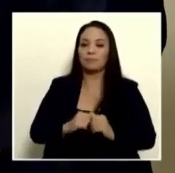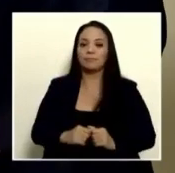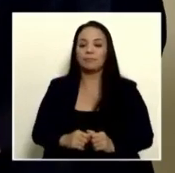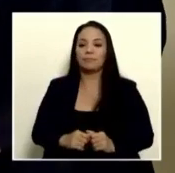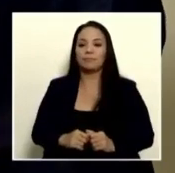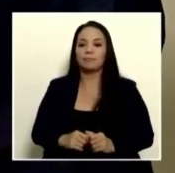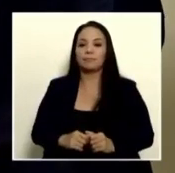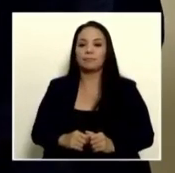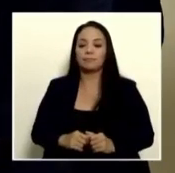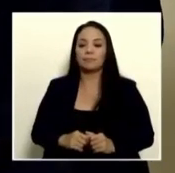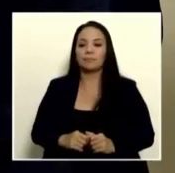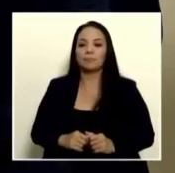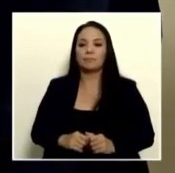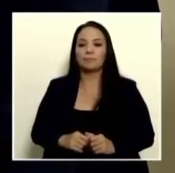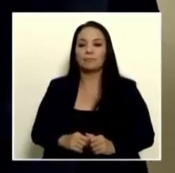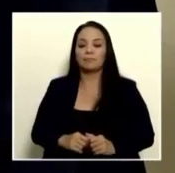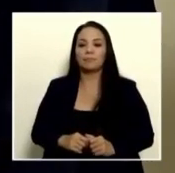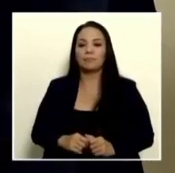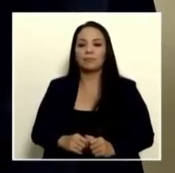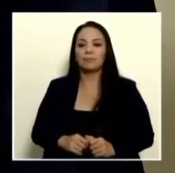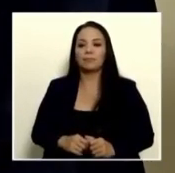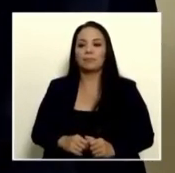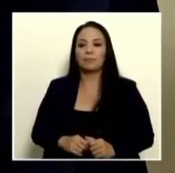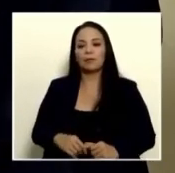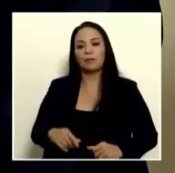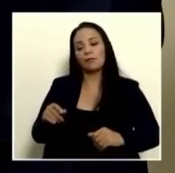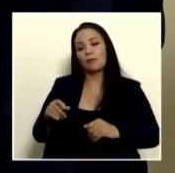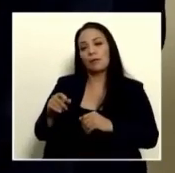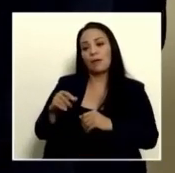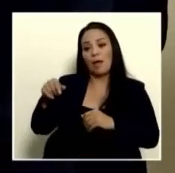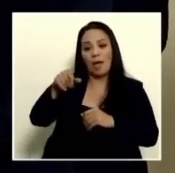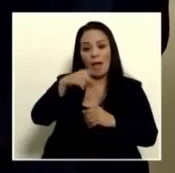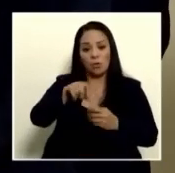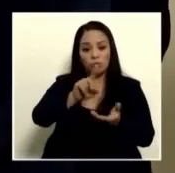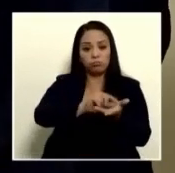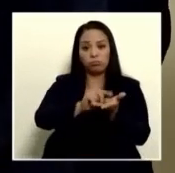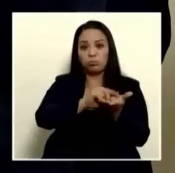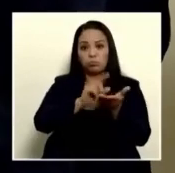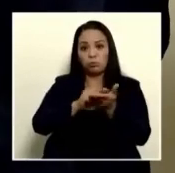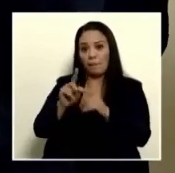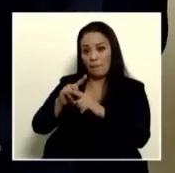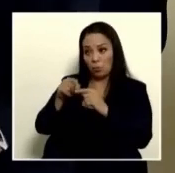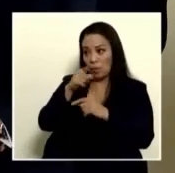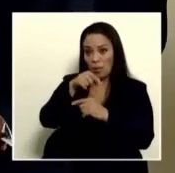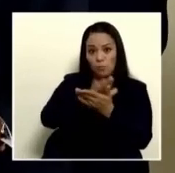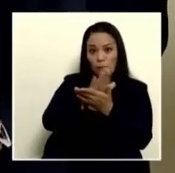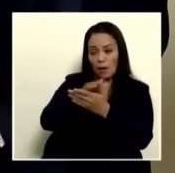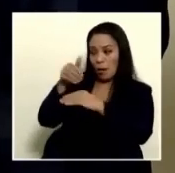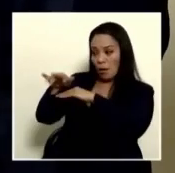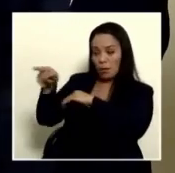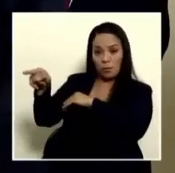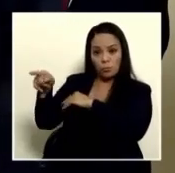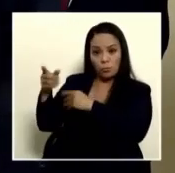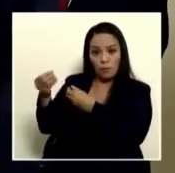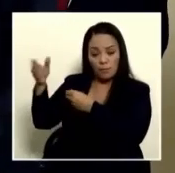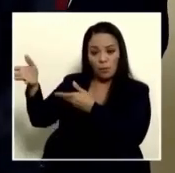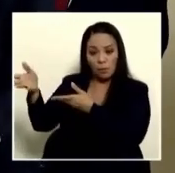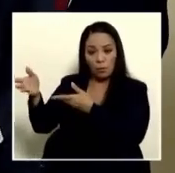todas las páginas que tienen, ¿ellos a usted le han impreso algo para llamándárselo? No, todo ha sido, pues,